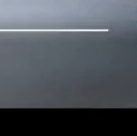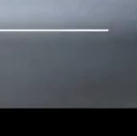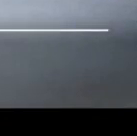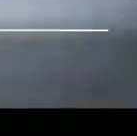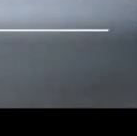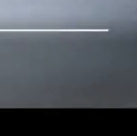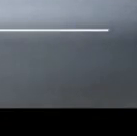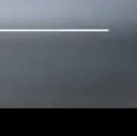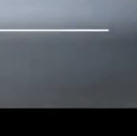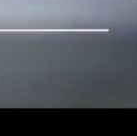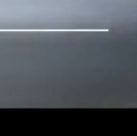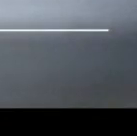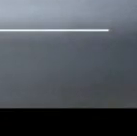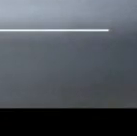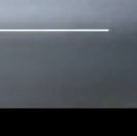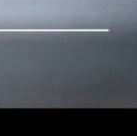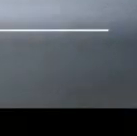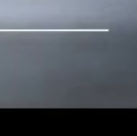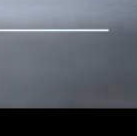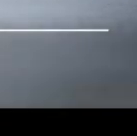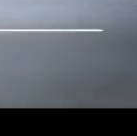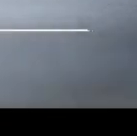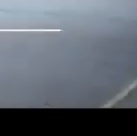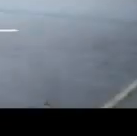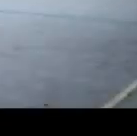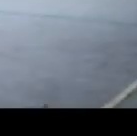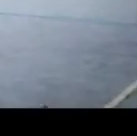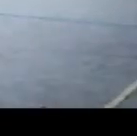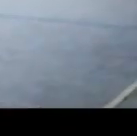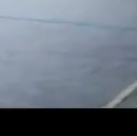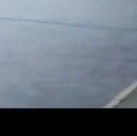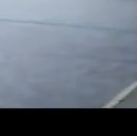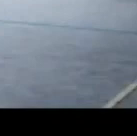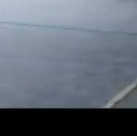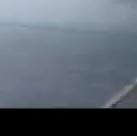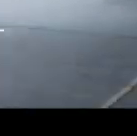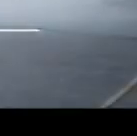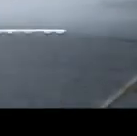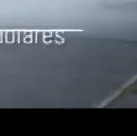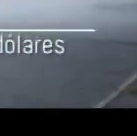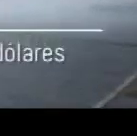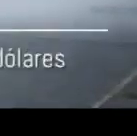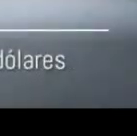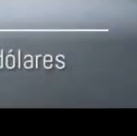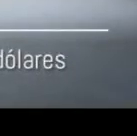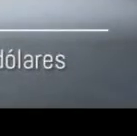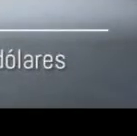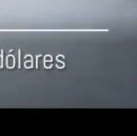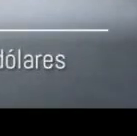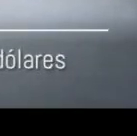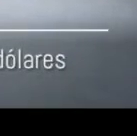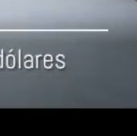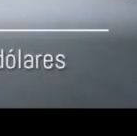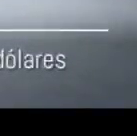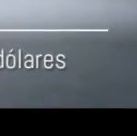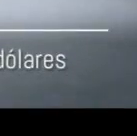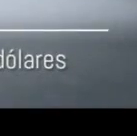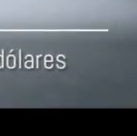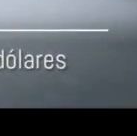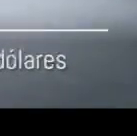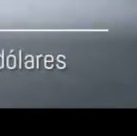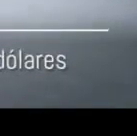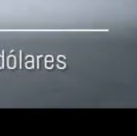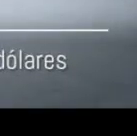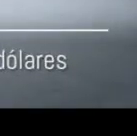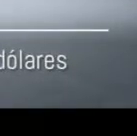Sí se está perdiendo Este deporte A lo mejor Será por las apuestas Deberían jugar Por deporte Por amor A este querido